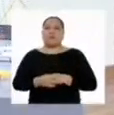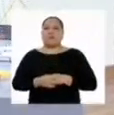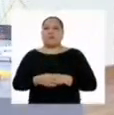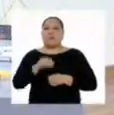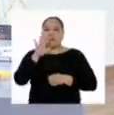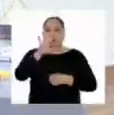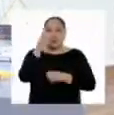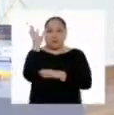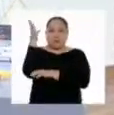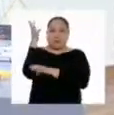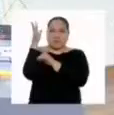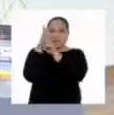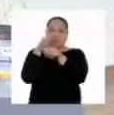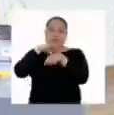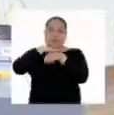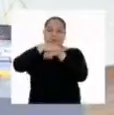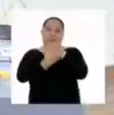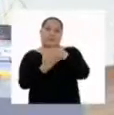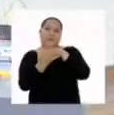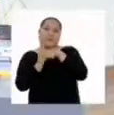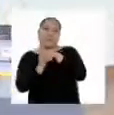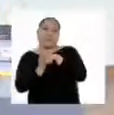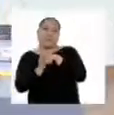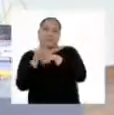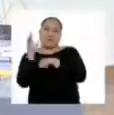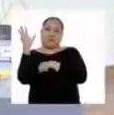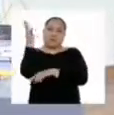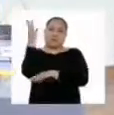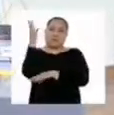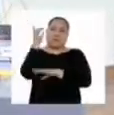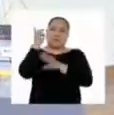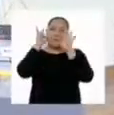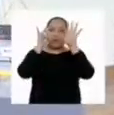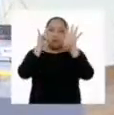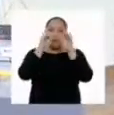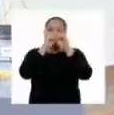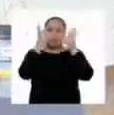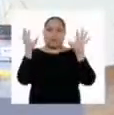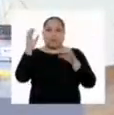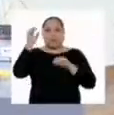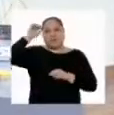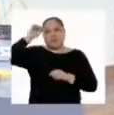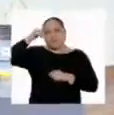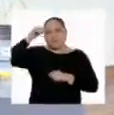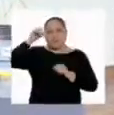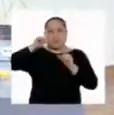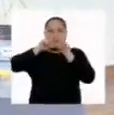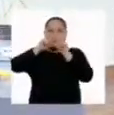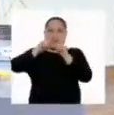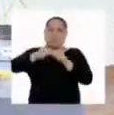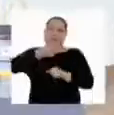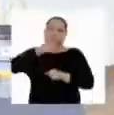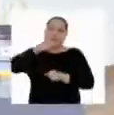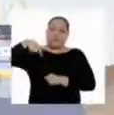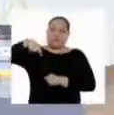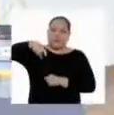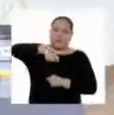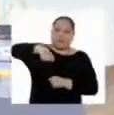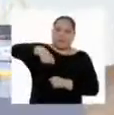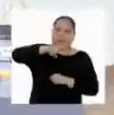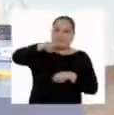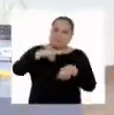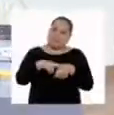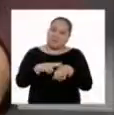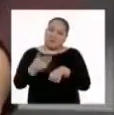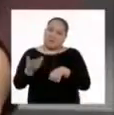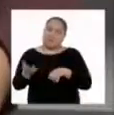Sus hojas deberán estar cubiertas y la planta expuesta a la luz por siete días. Recuerden continuar regando la planta como